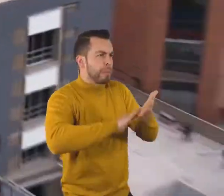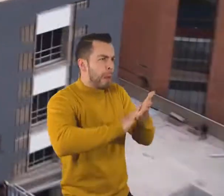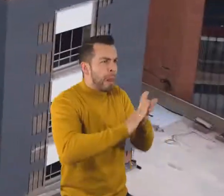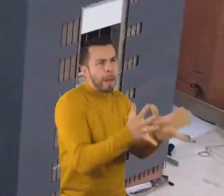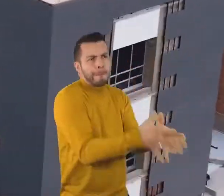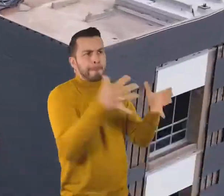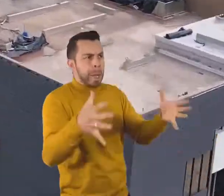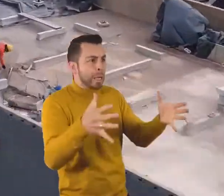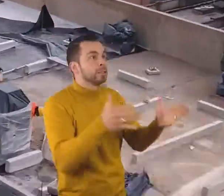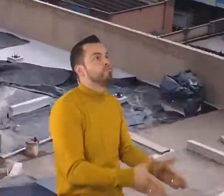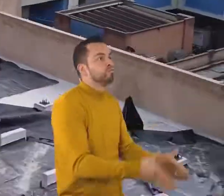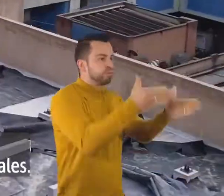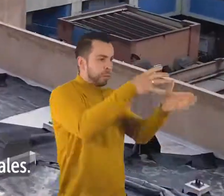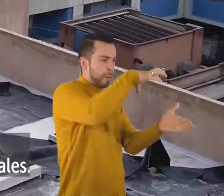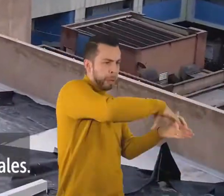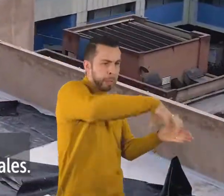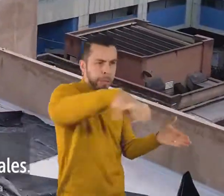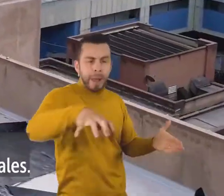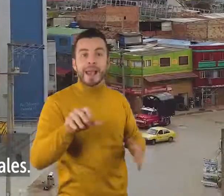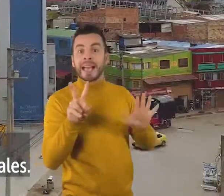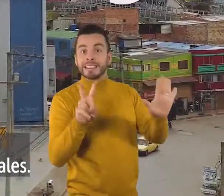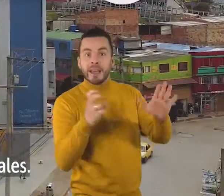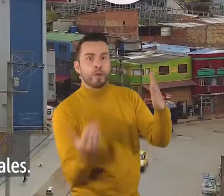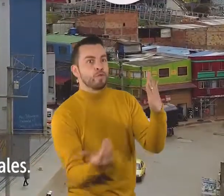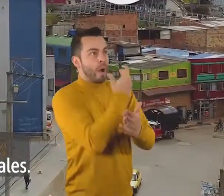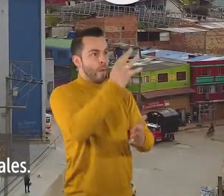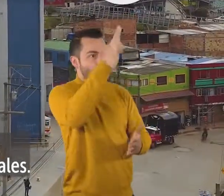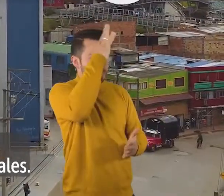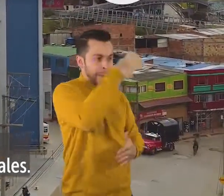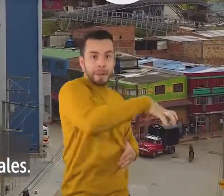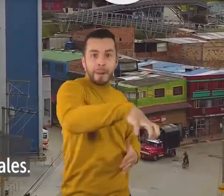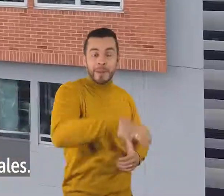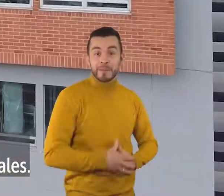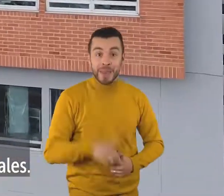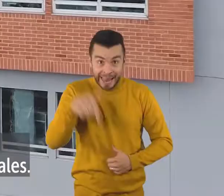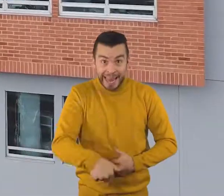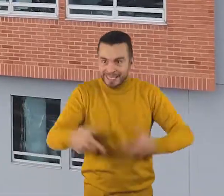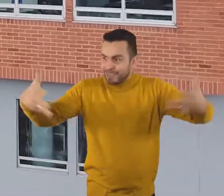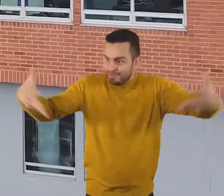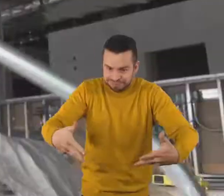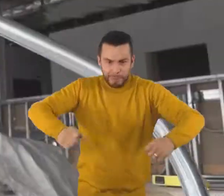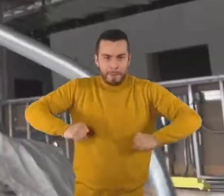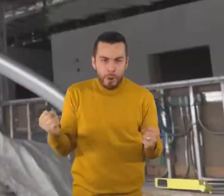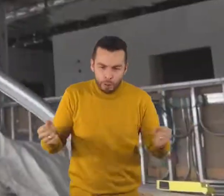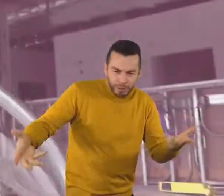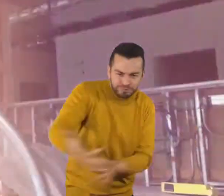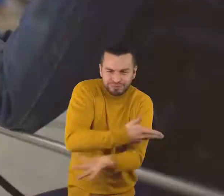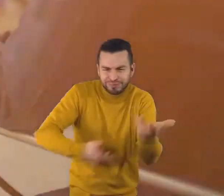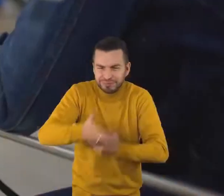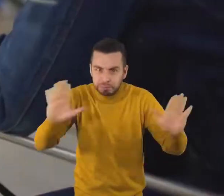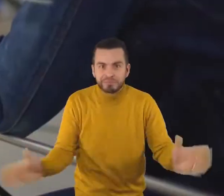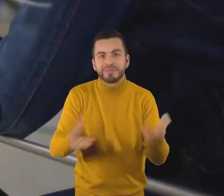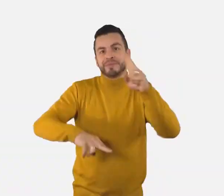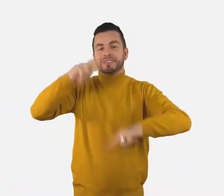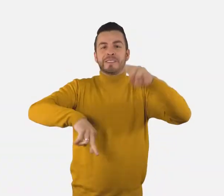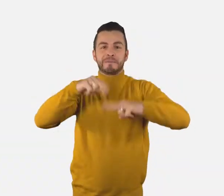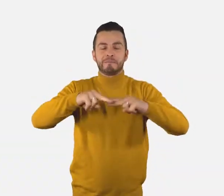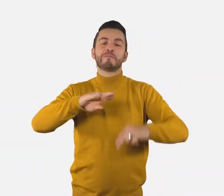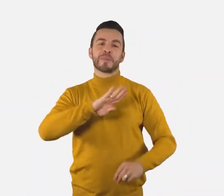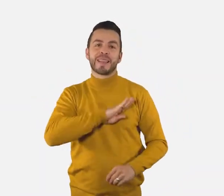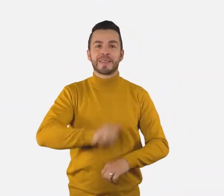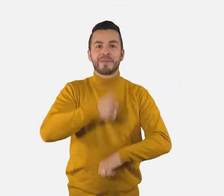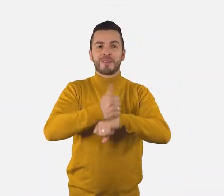Además, avanzamos rápidamente en la ampliación y construcción de siete nuevos hospitales. Esta es la Bogotá que estamos